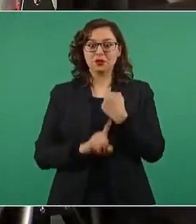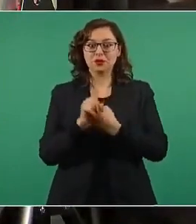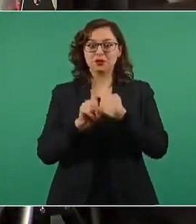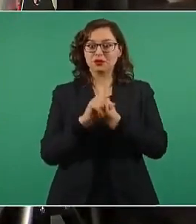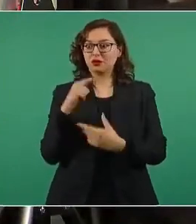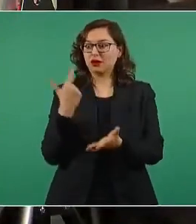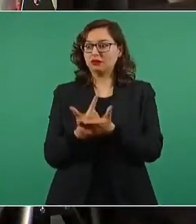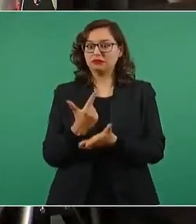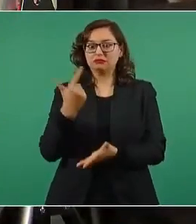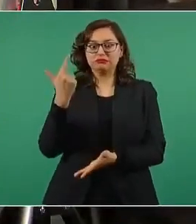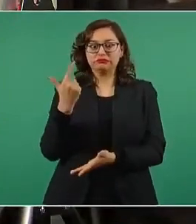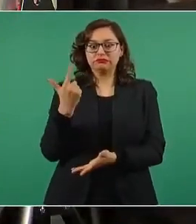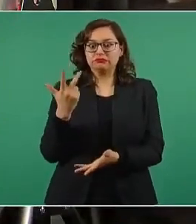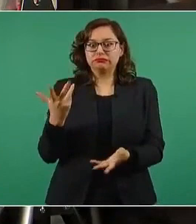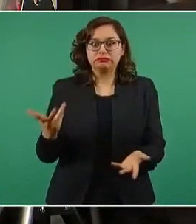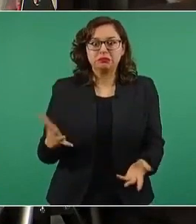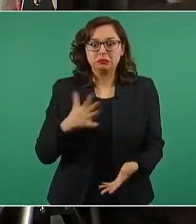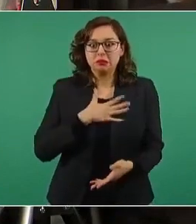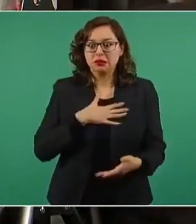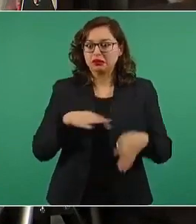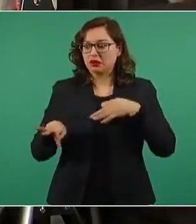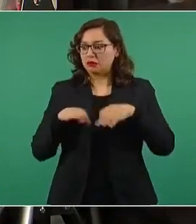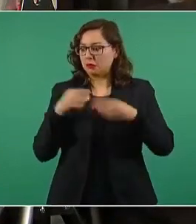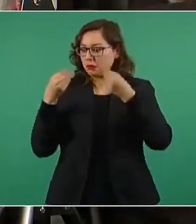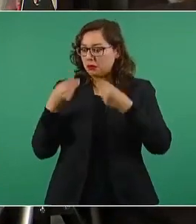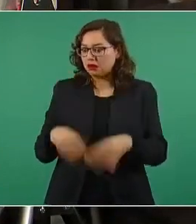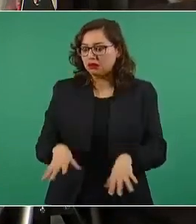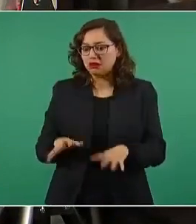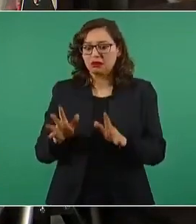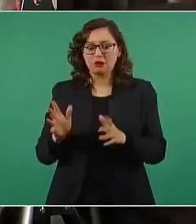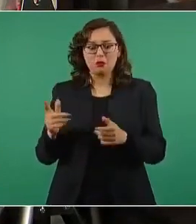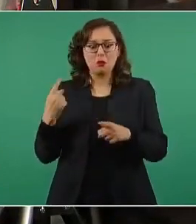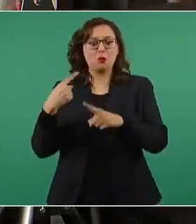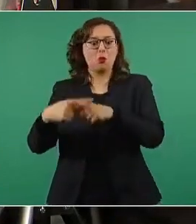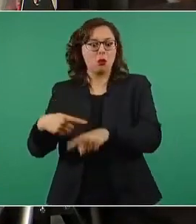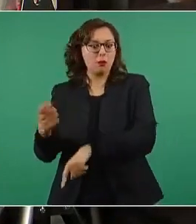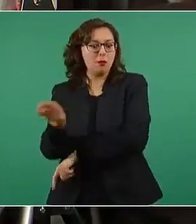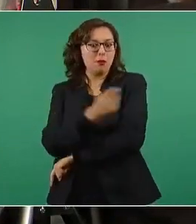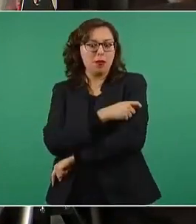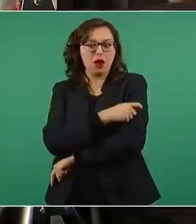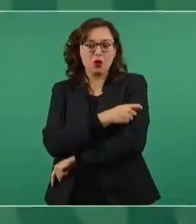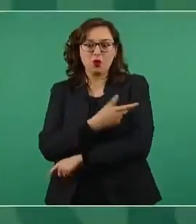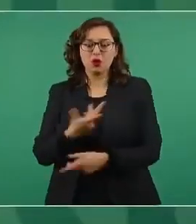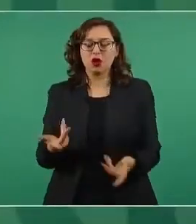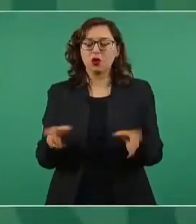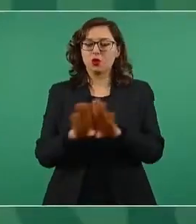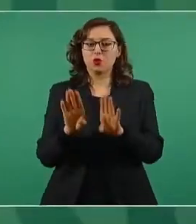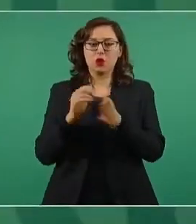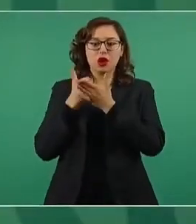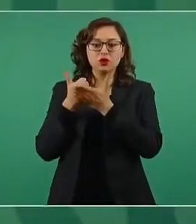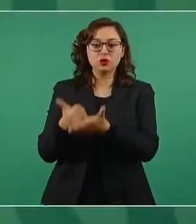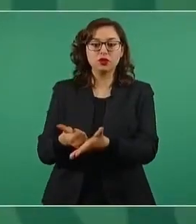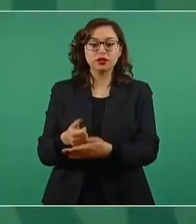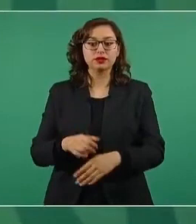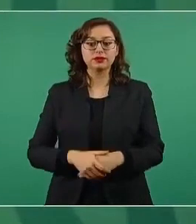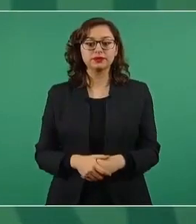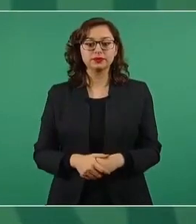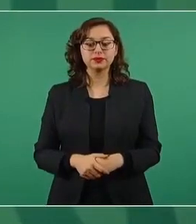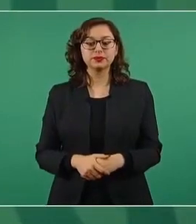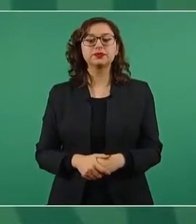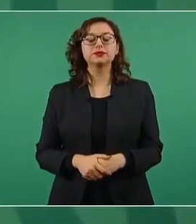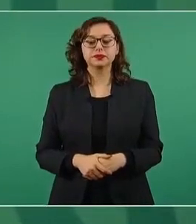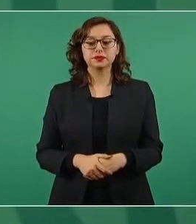eventualmente hasta perder el trabajo por ello. ¿Qué va a hacer el país al respecto para ayudar a los connacionales? Ya nos hemos